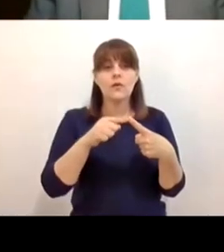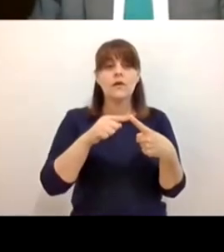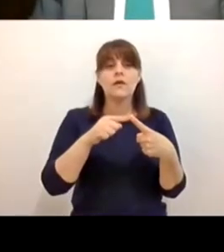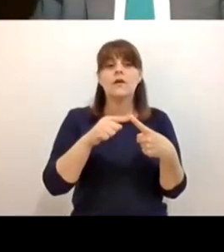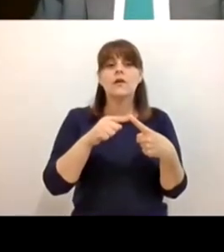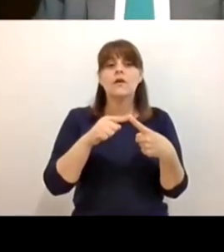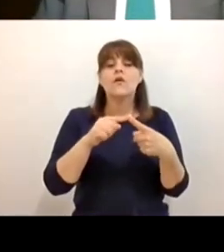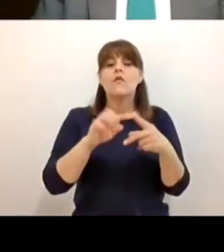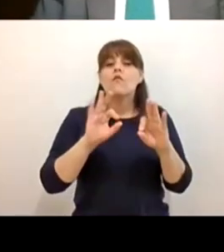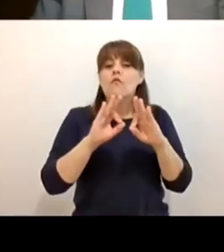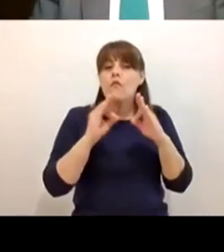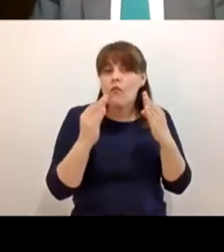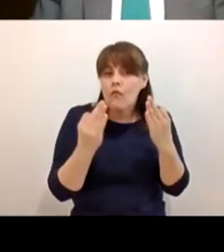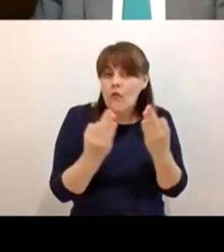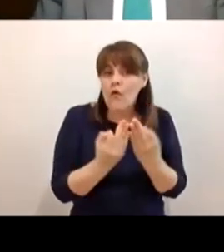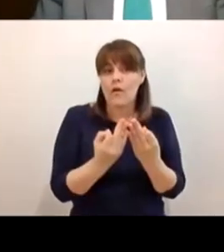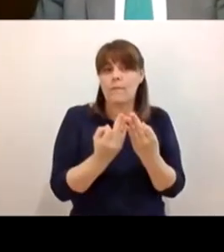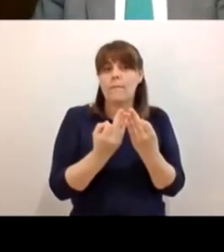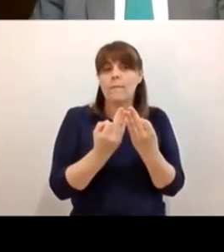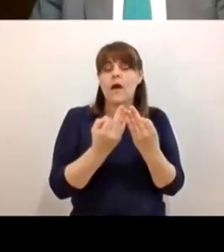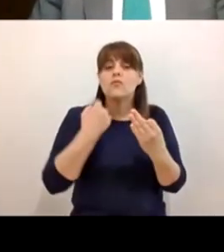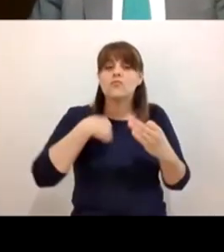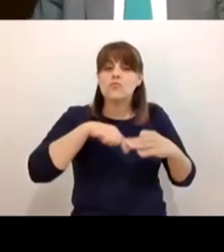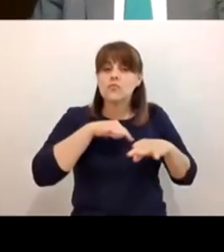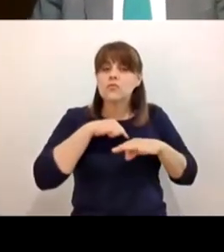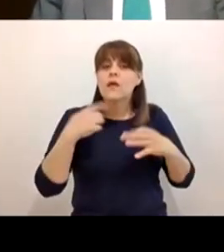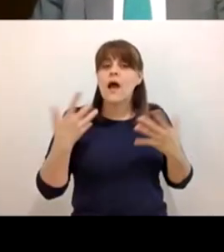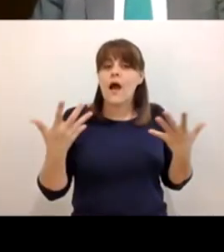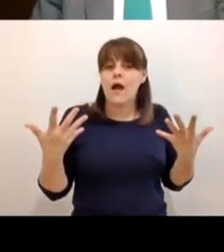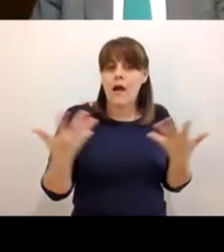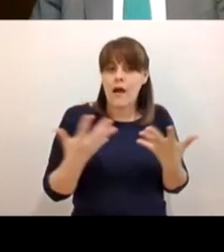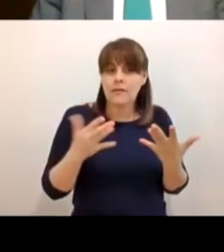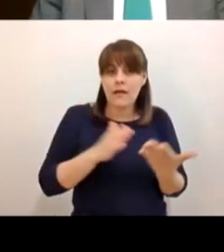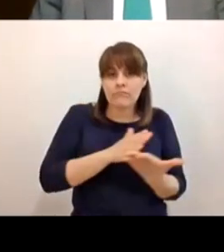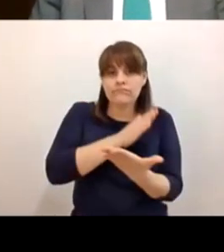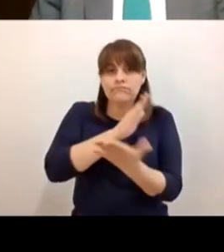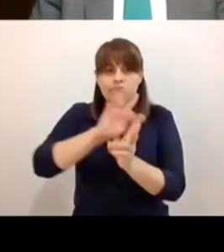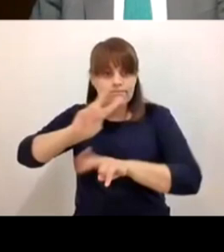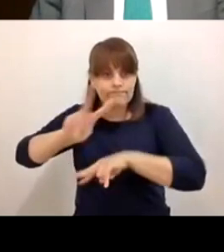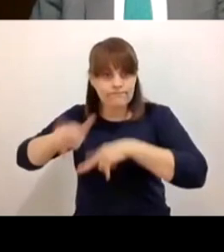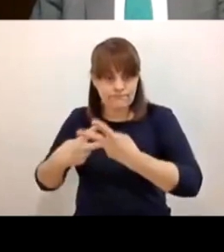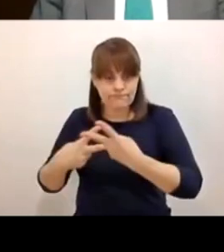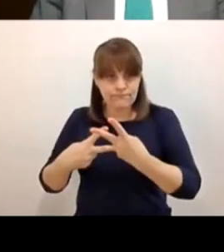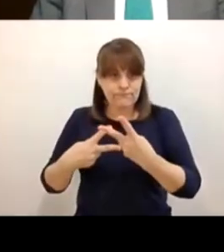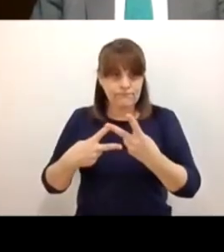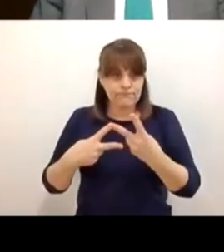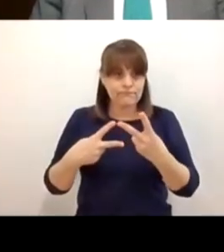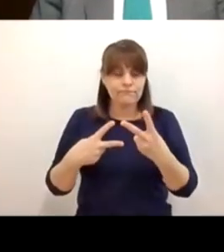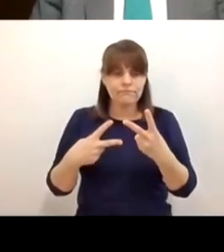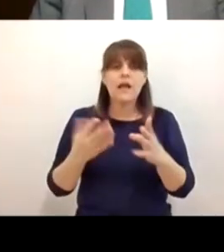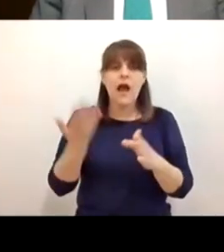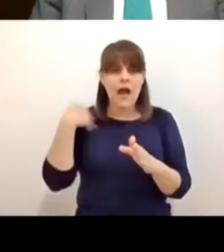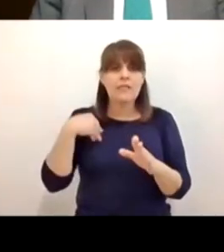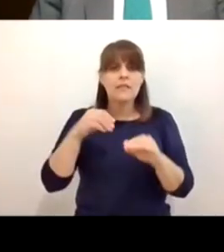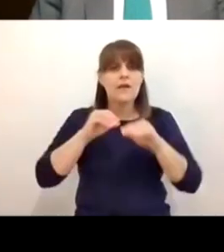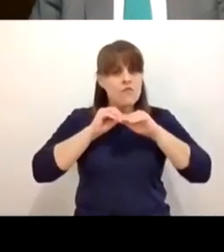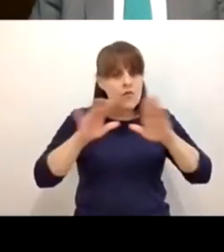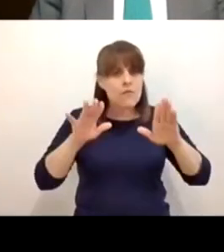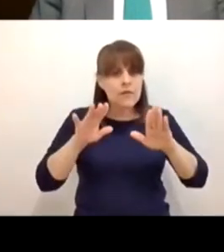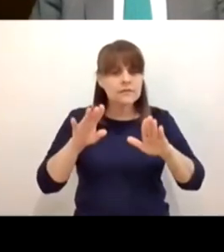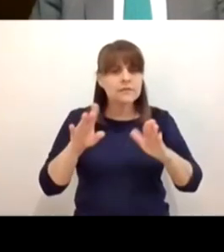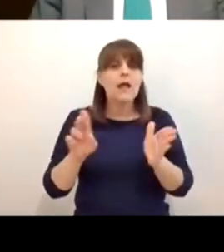va a ser la mecánica sobre la cual lo vamos a hacer y creo que eso está muy claro está en los lineamientos que ya se publicaron en el diario oficial